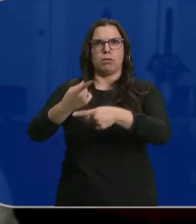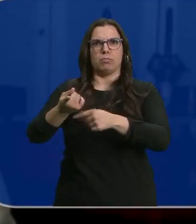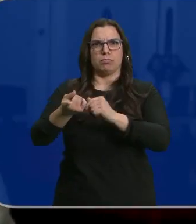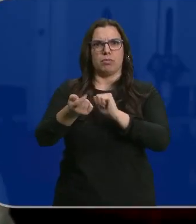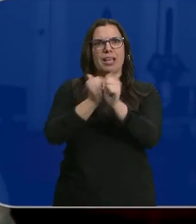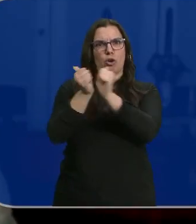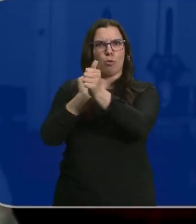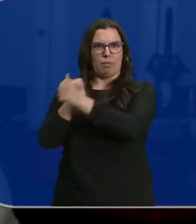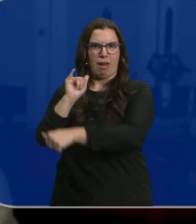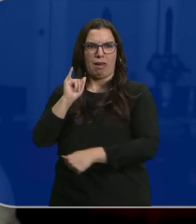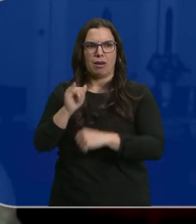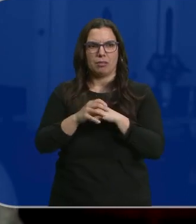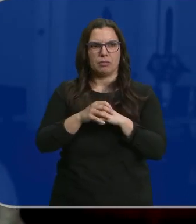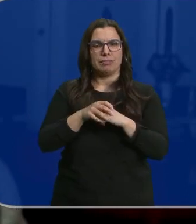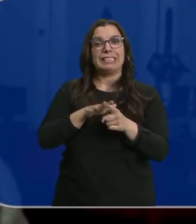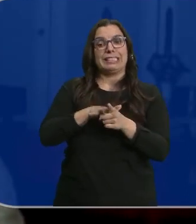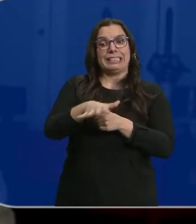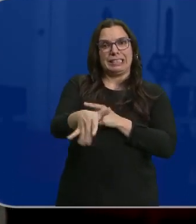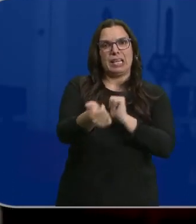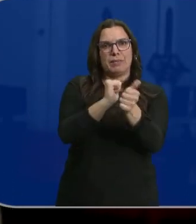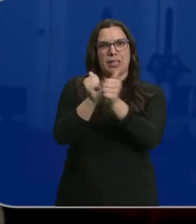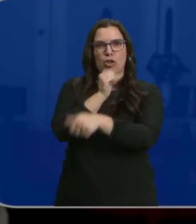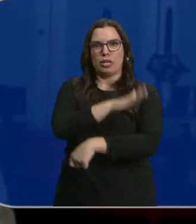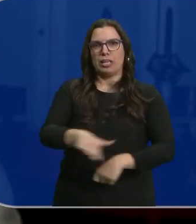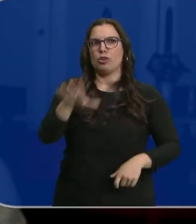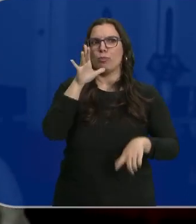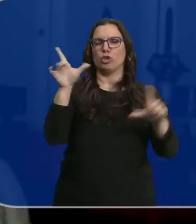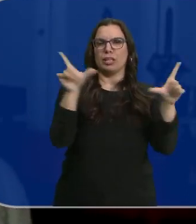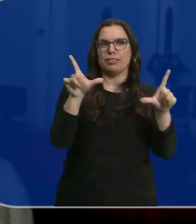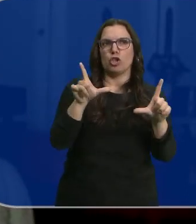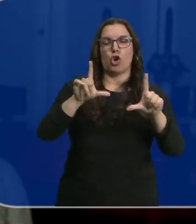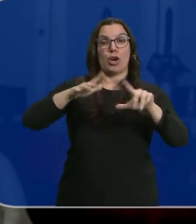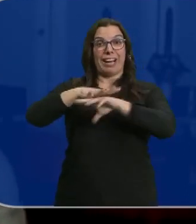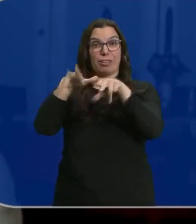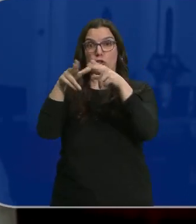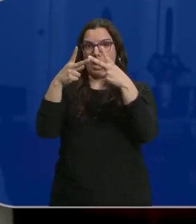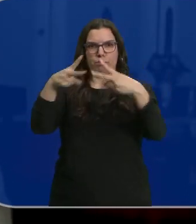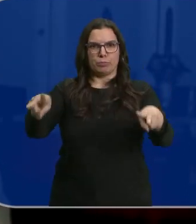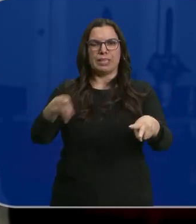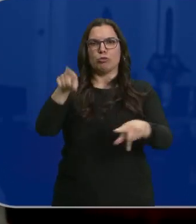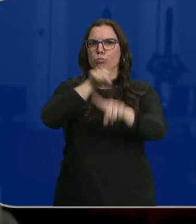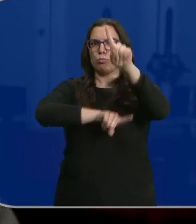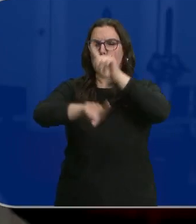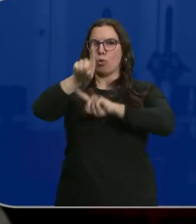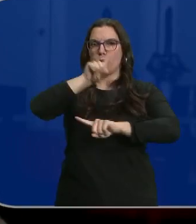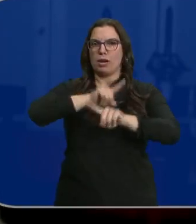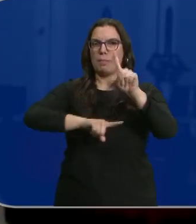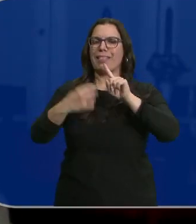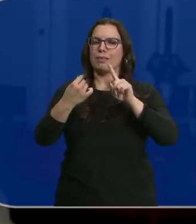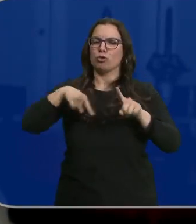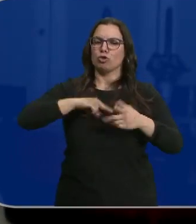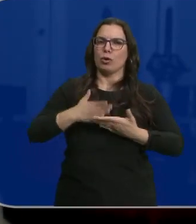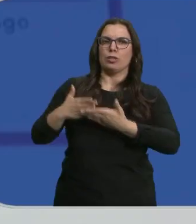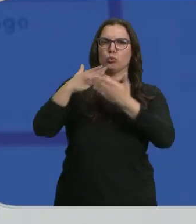efecto imitación en los niños, ya sea por televisiones, ya sea en la red, es problemático y tenemos que